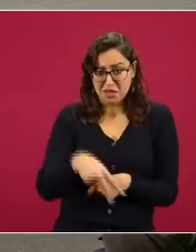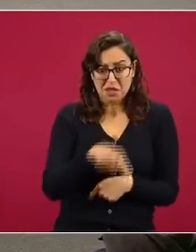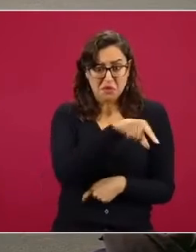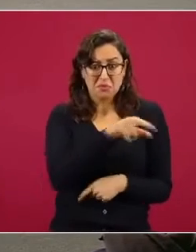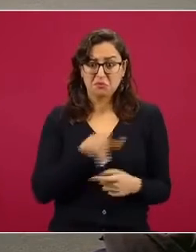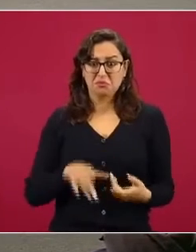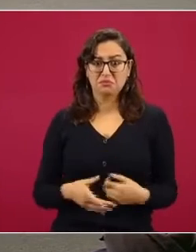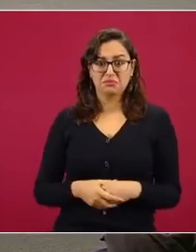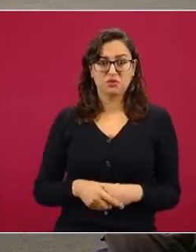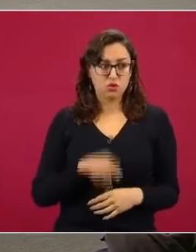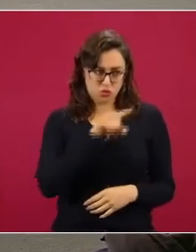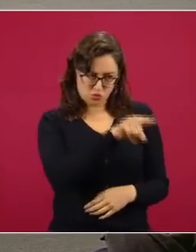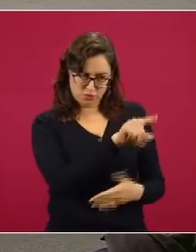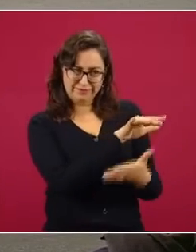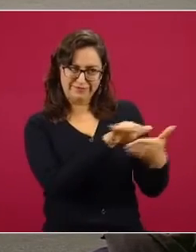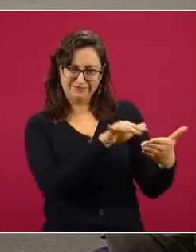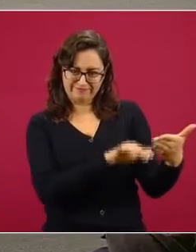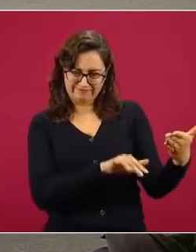lo lees tú